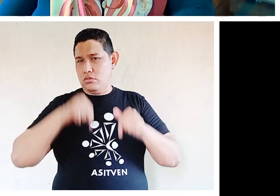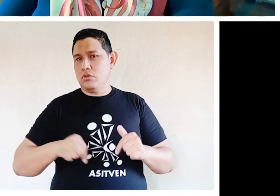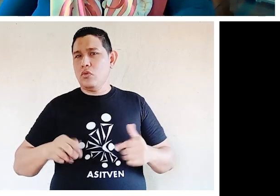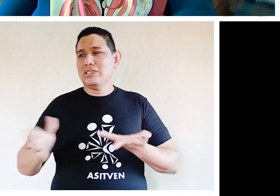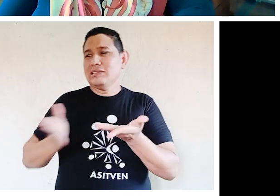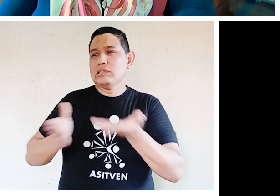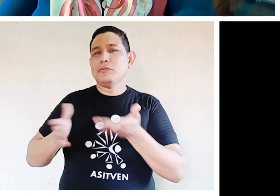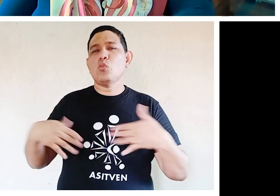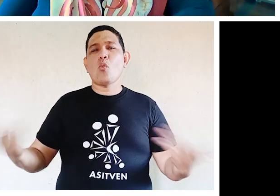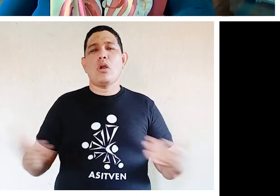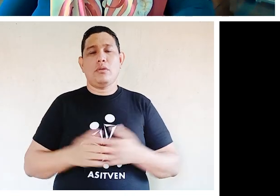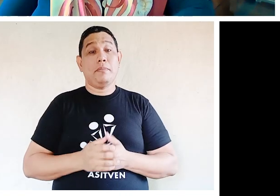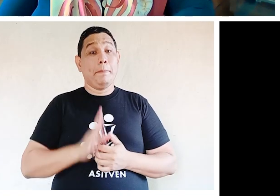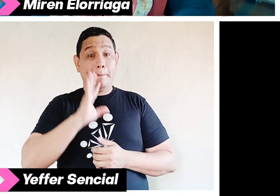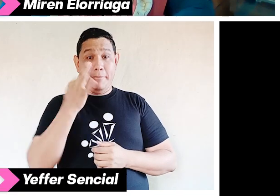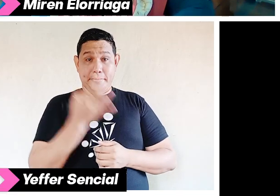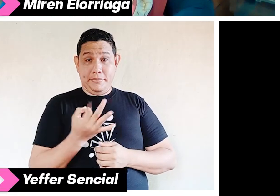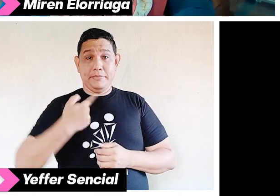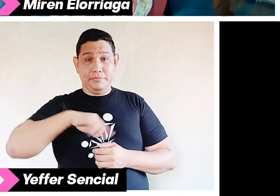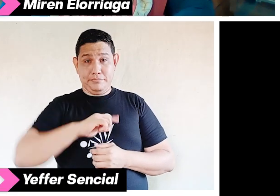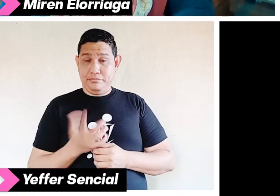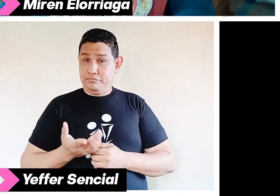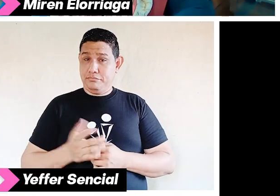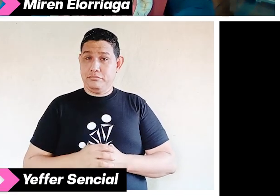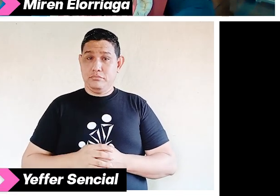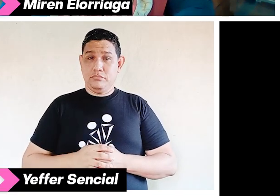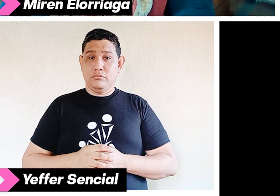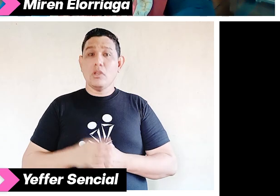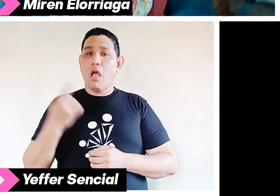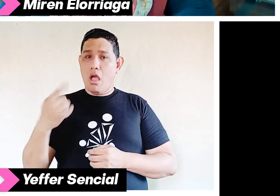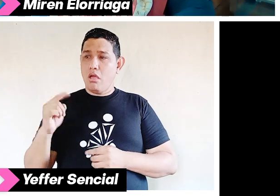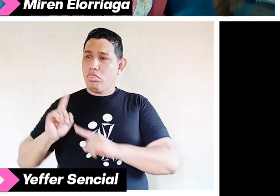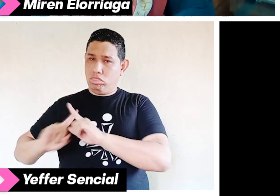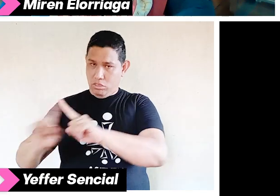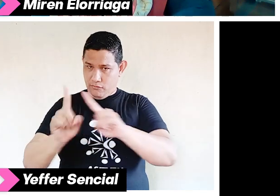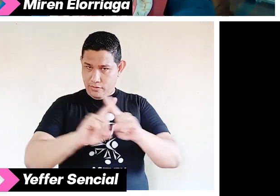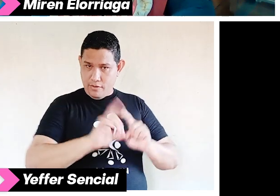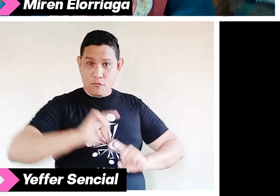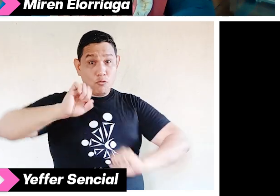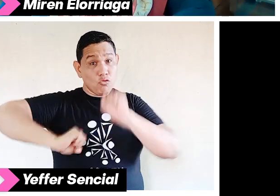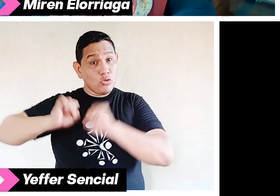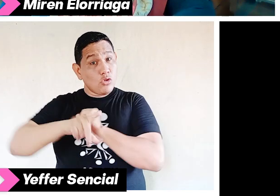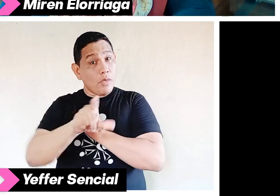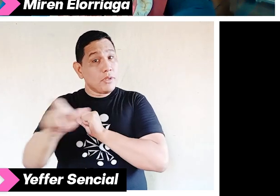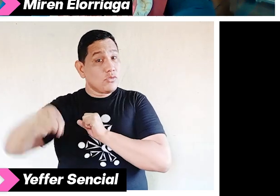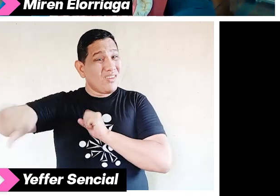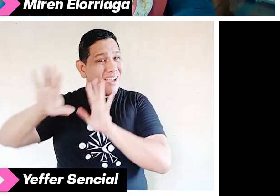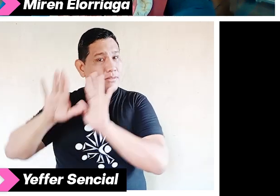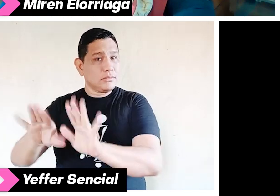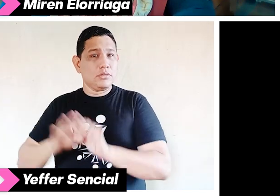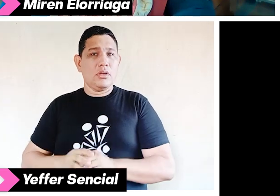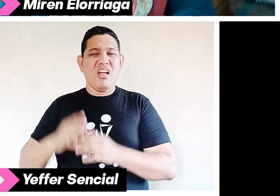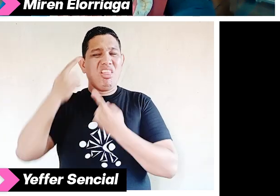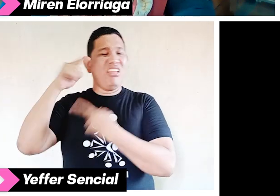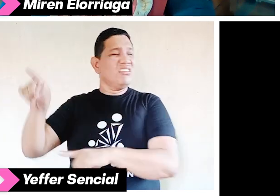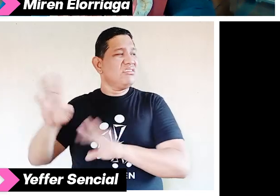nuestro servicio. Pero realmente consideramos que hay una diversidad de funcionamientos y que al no pensar en esa